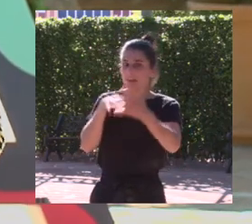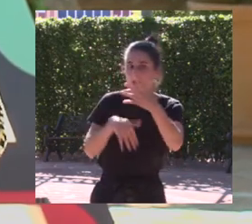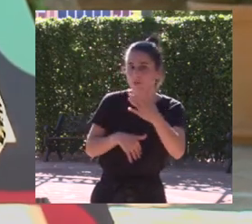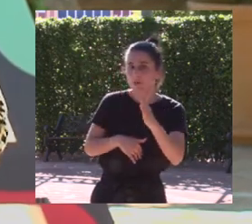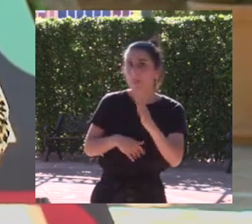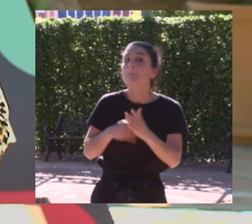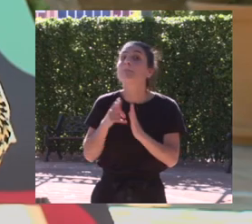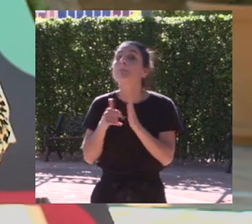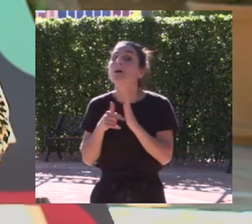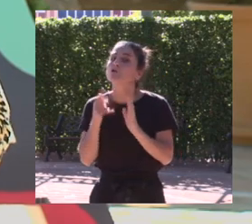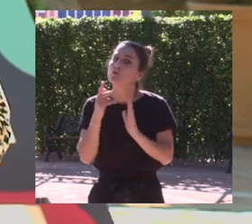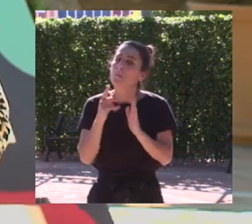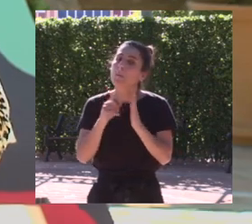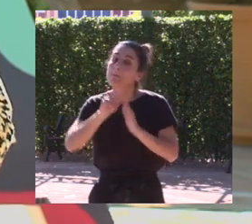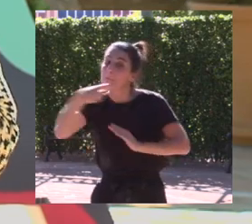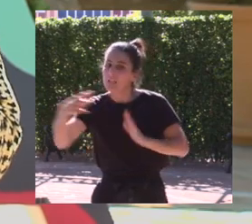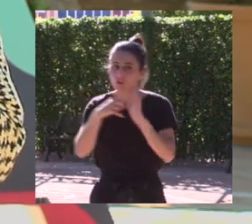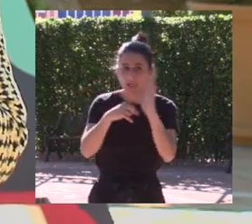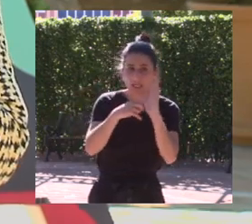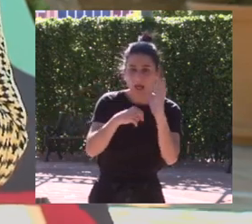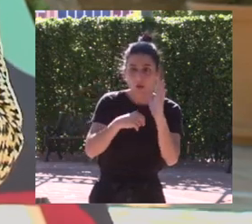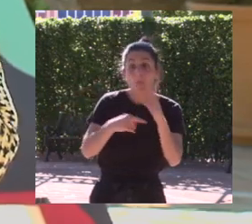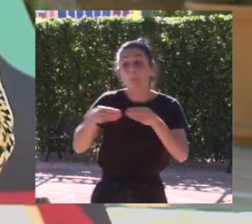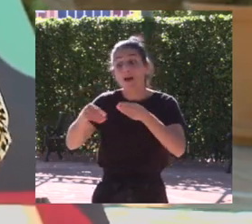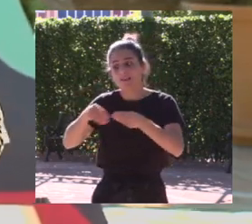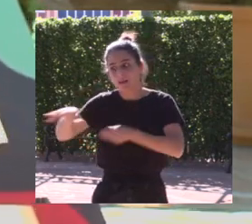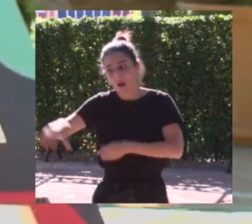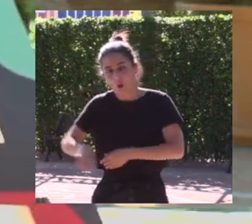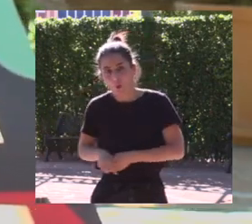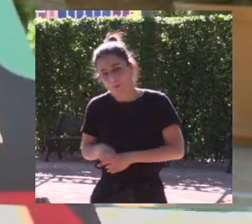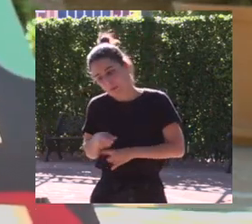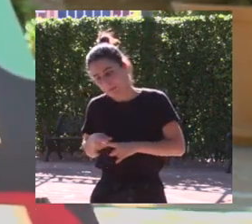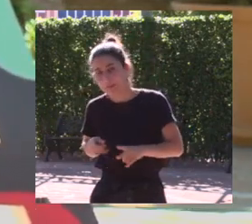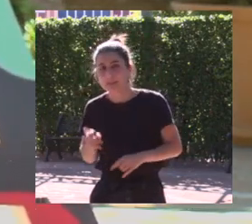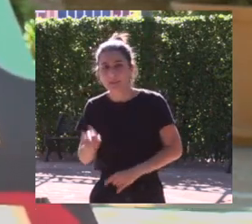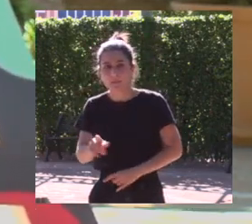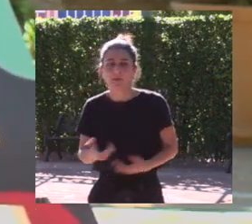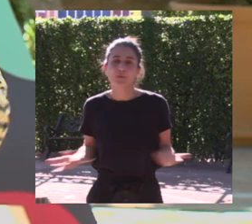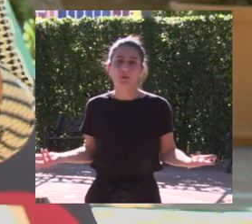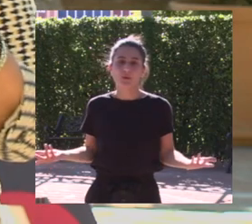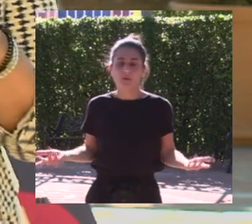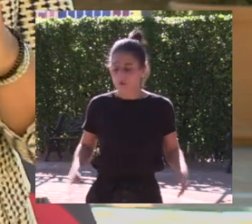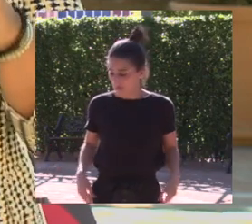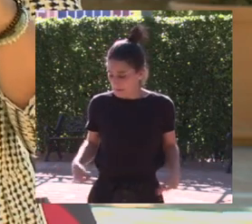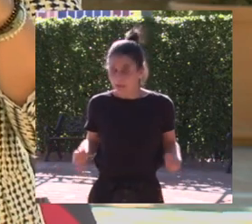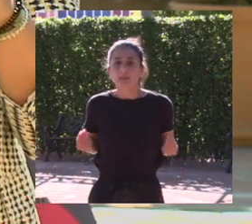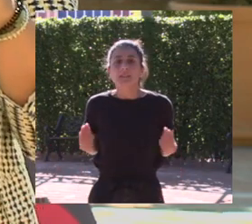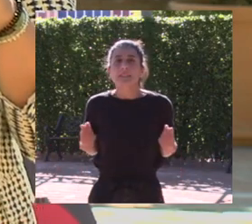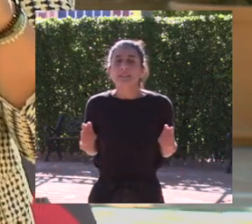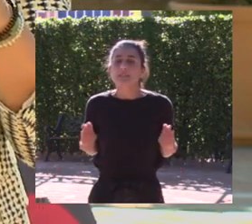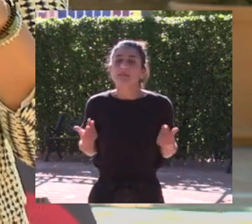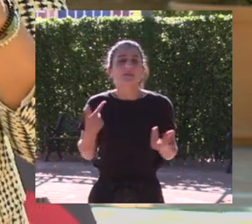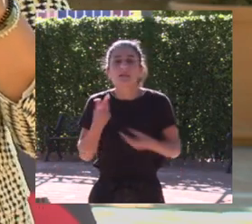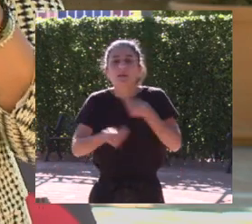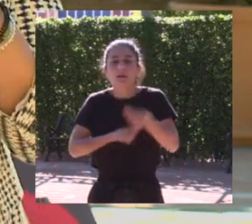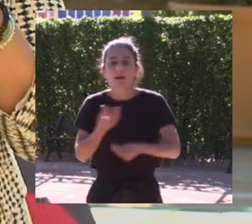piso alquilado compra de una parte del material entonces bueno ¿qué puedes hacer?